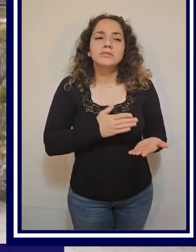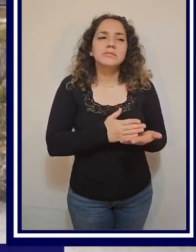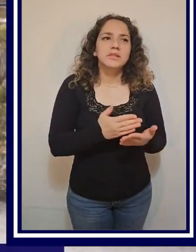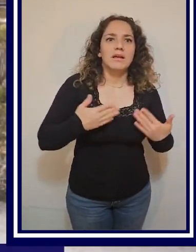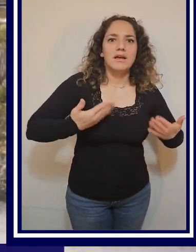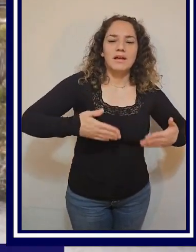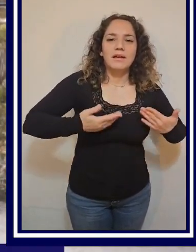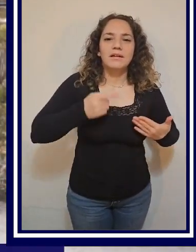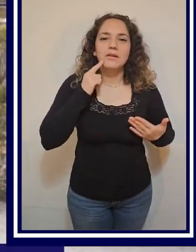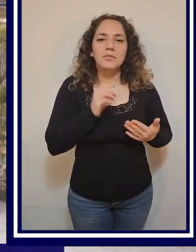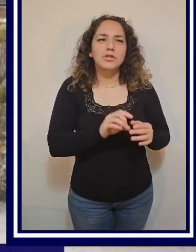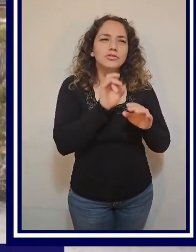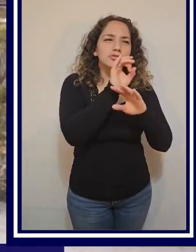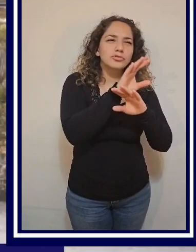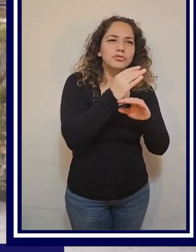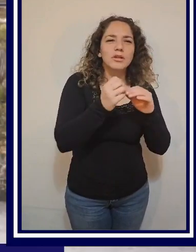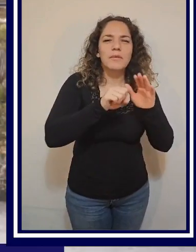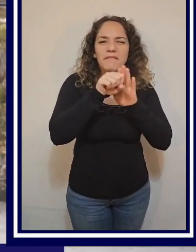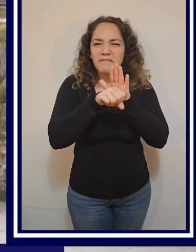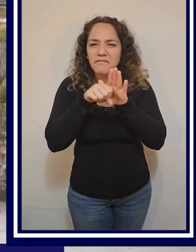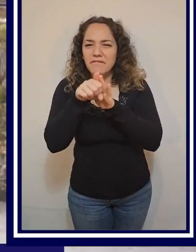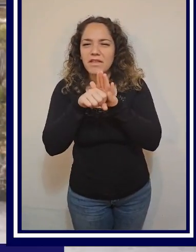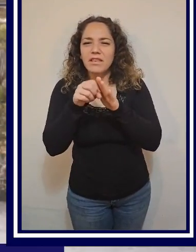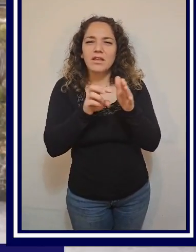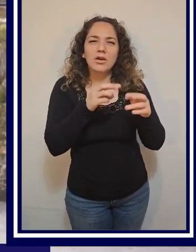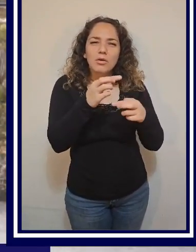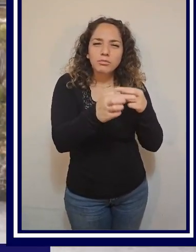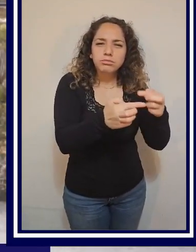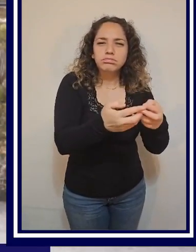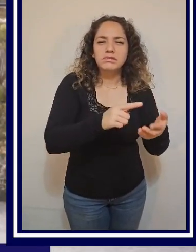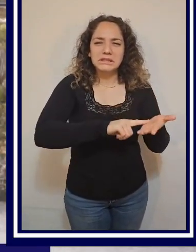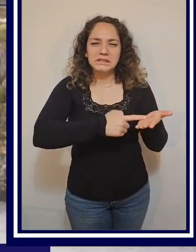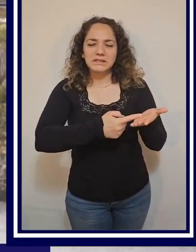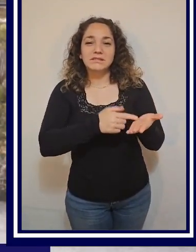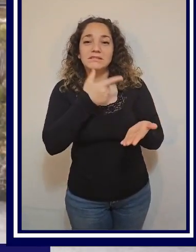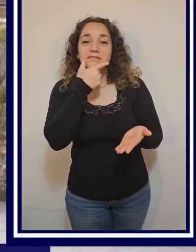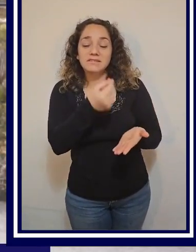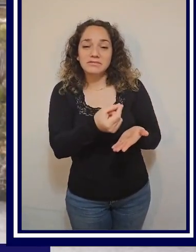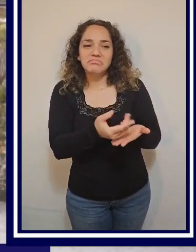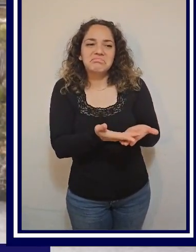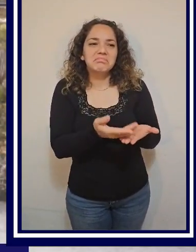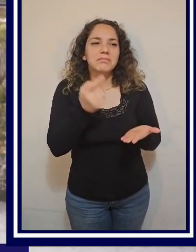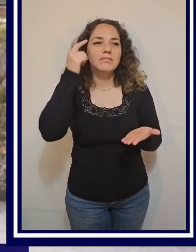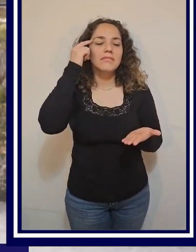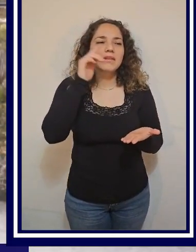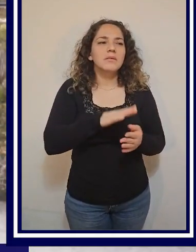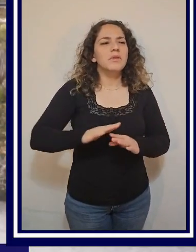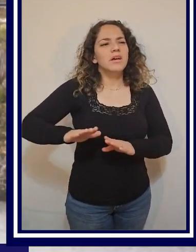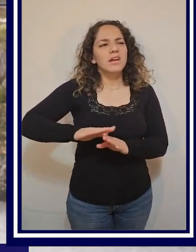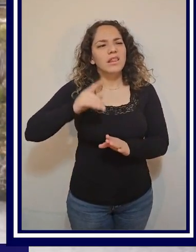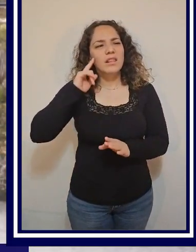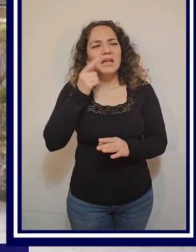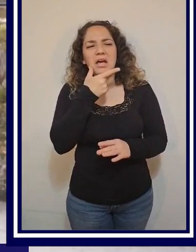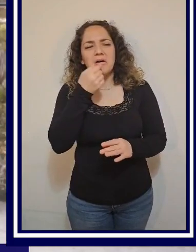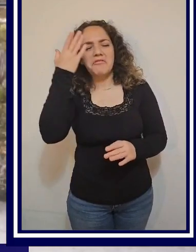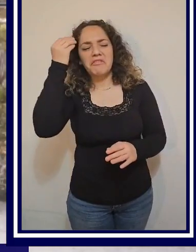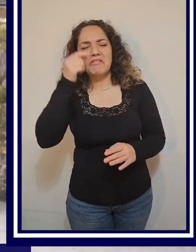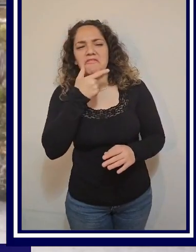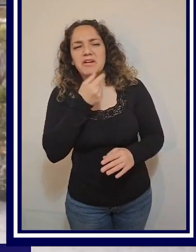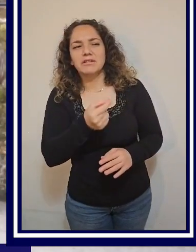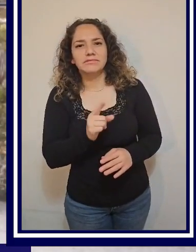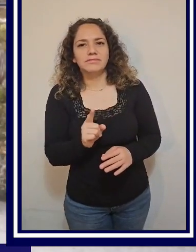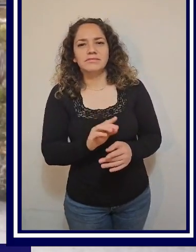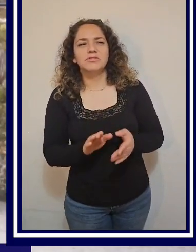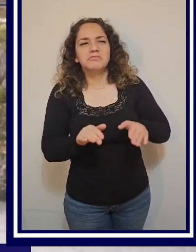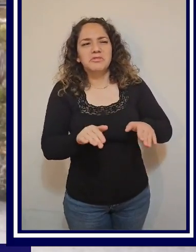empecé a motivarme, a subir videos, a progresar en técnica, nunca quedarme con lo que ya había, me sentía en zona de